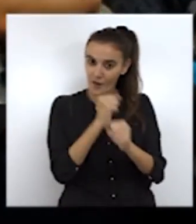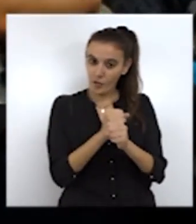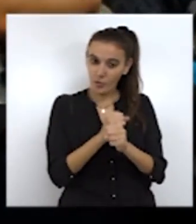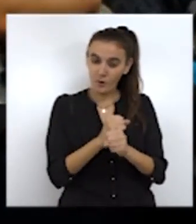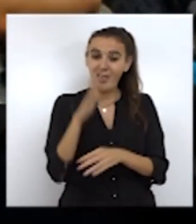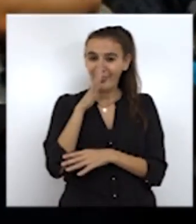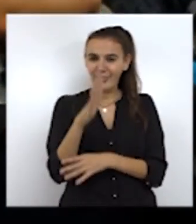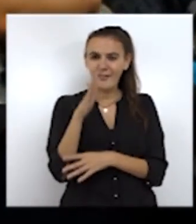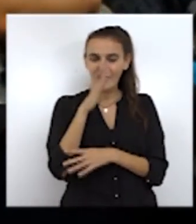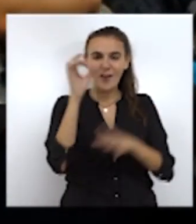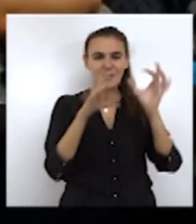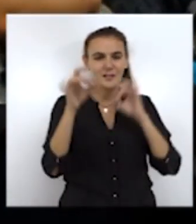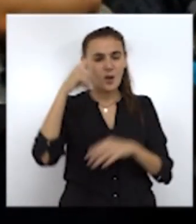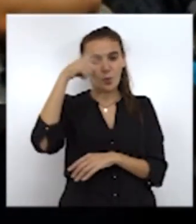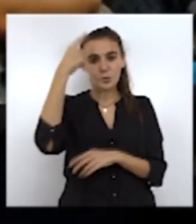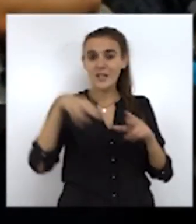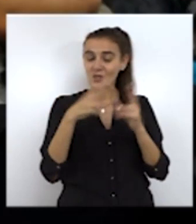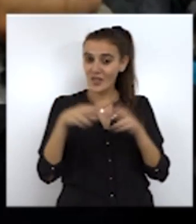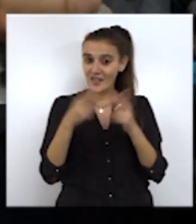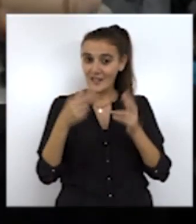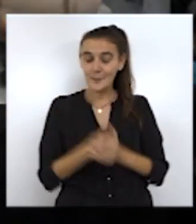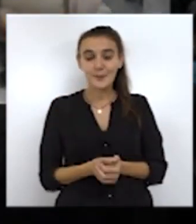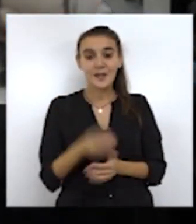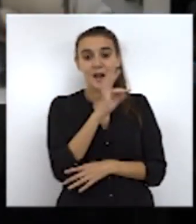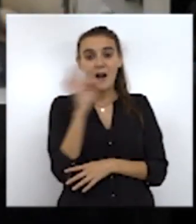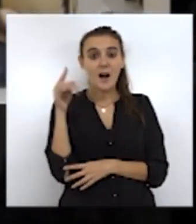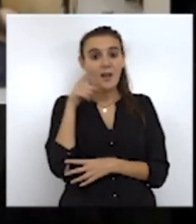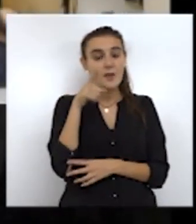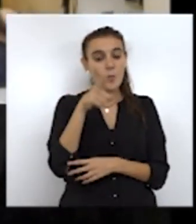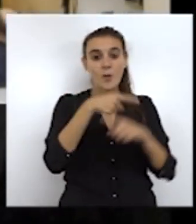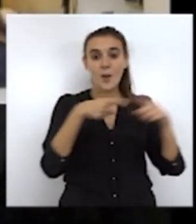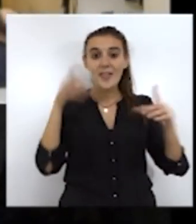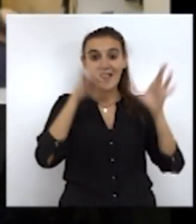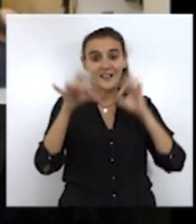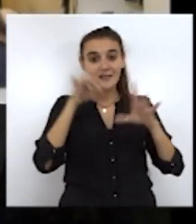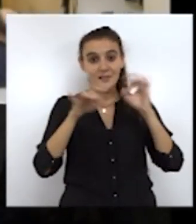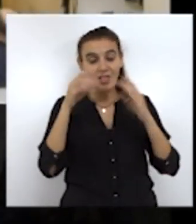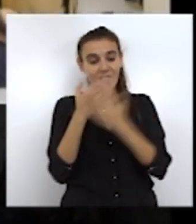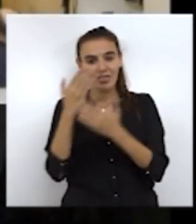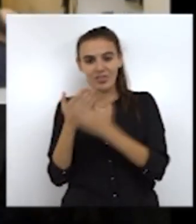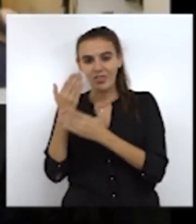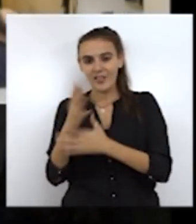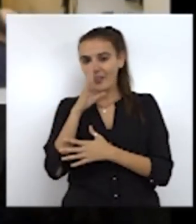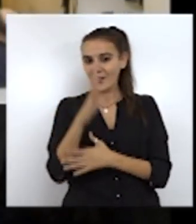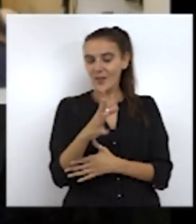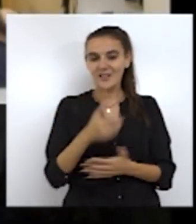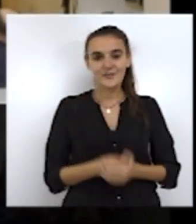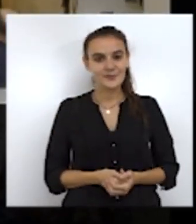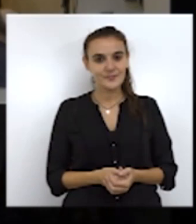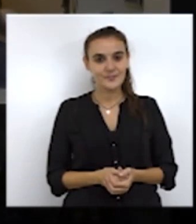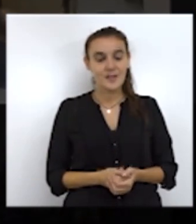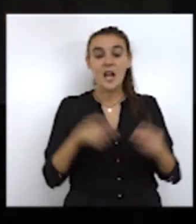Un lustro de actividades culturales y sociales. De hecho, se ha logrado una media de actividad diaria a lo largo de estos cinco años.